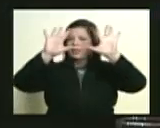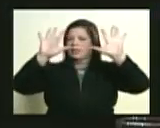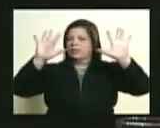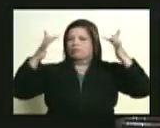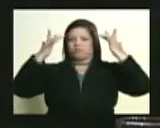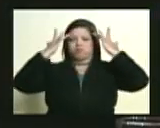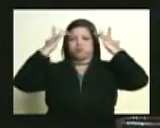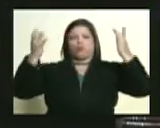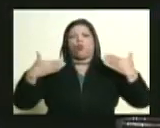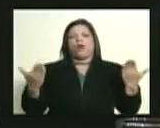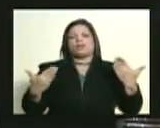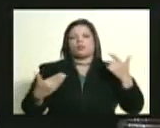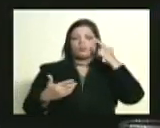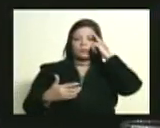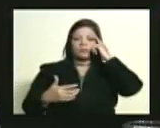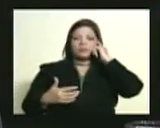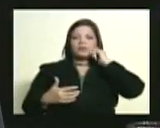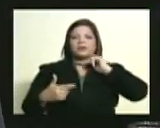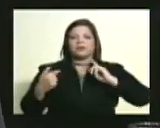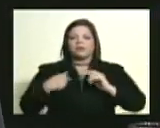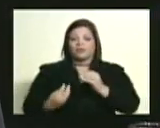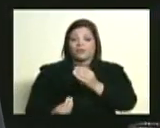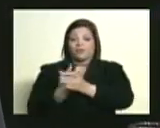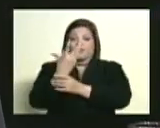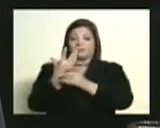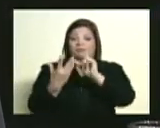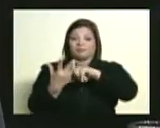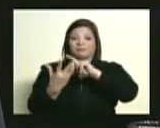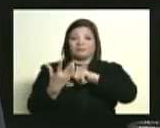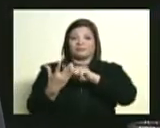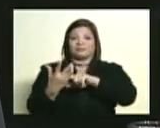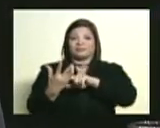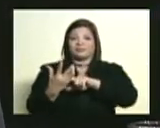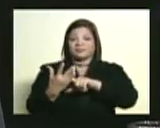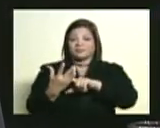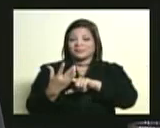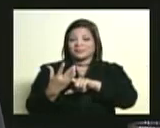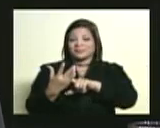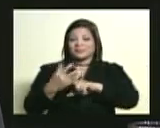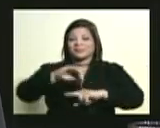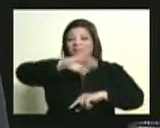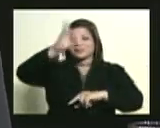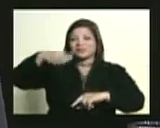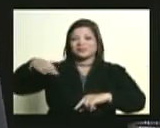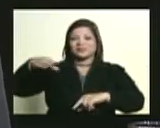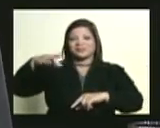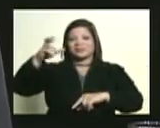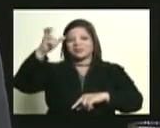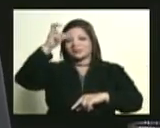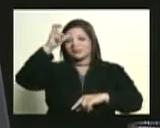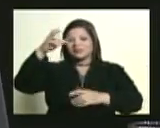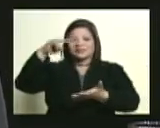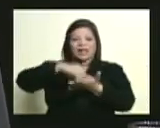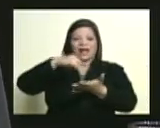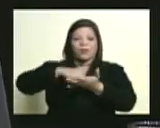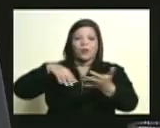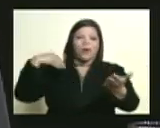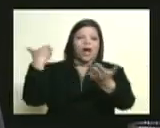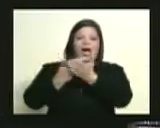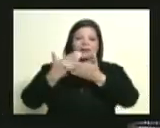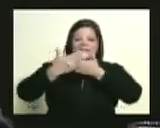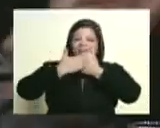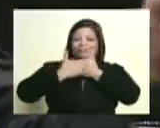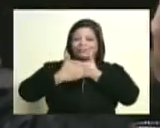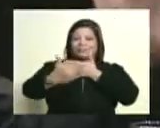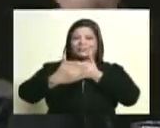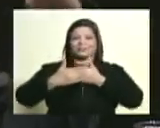no, sin duda sin duda cuando está fundando cuando está en los Andes en el Perú de Carabó en adelante es